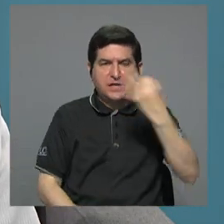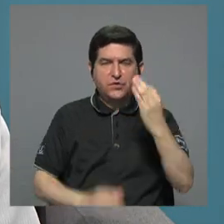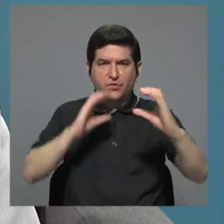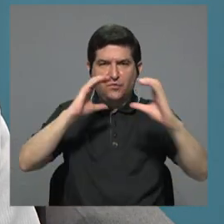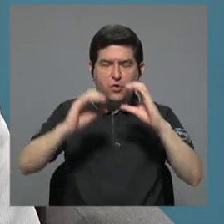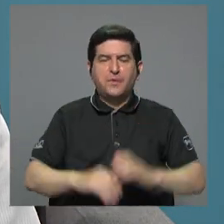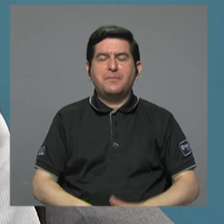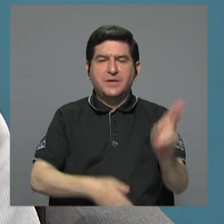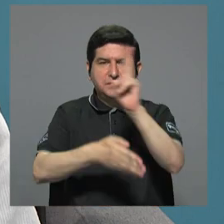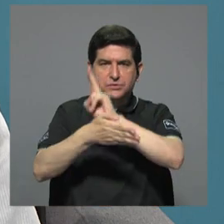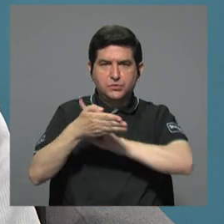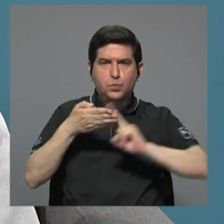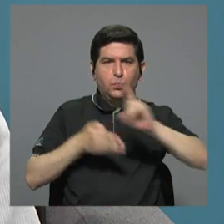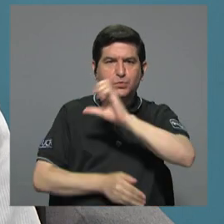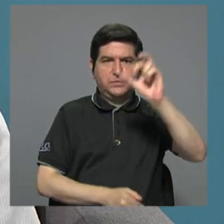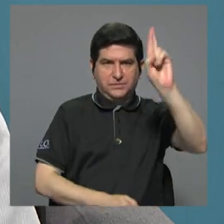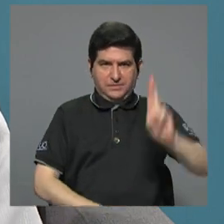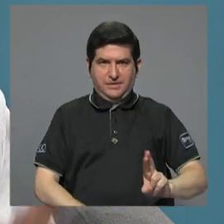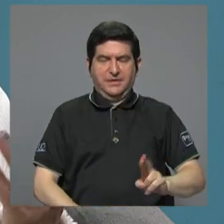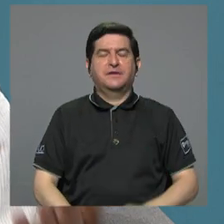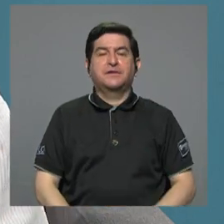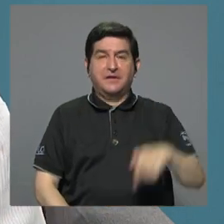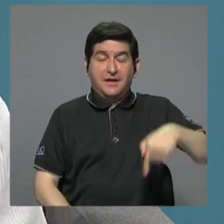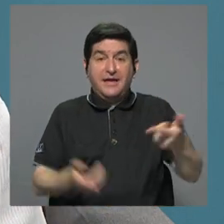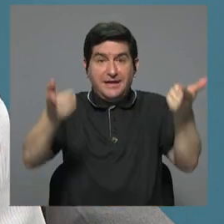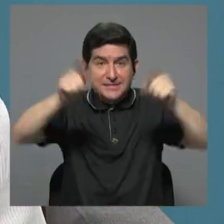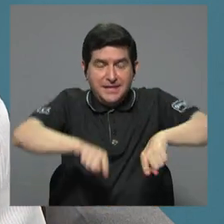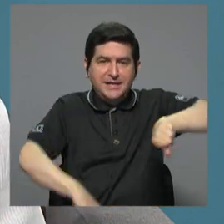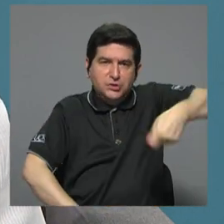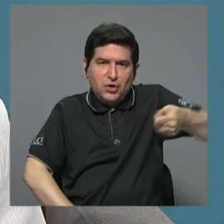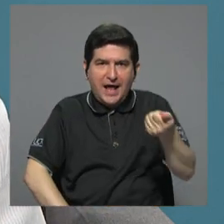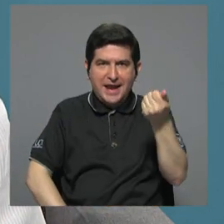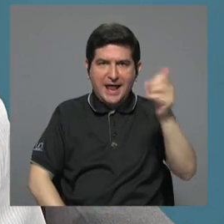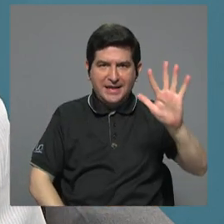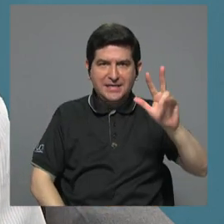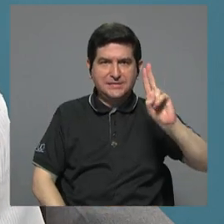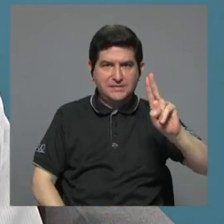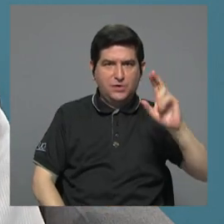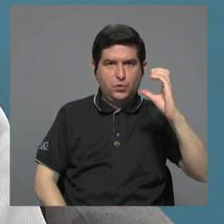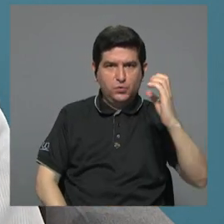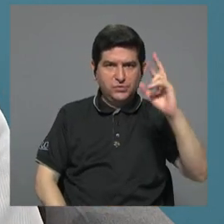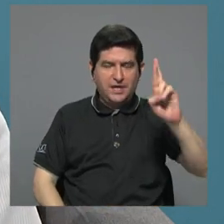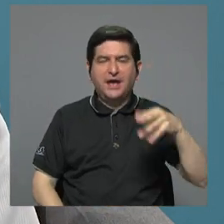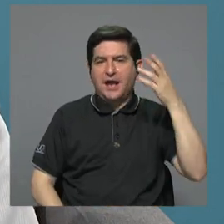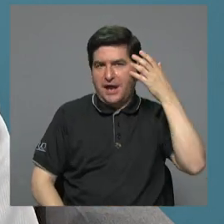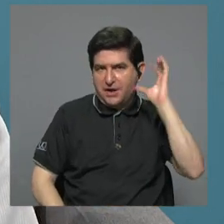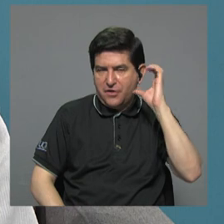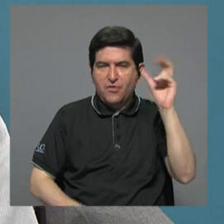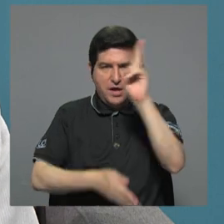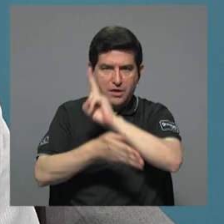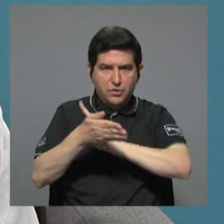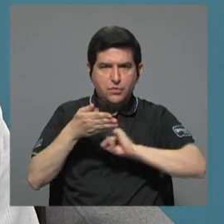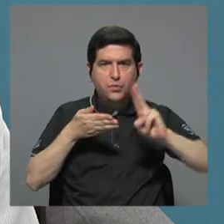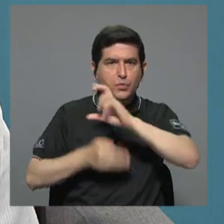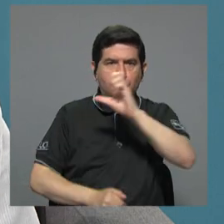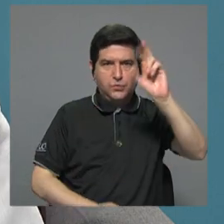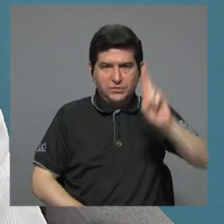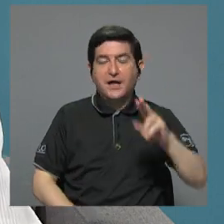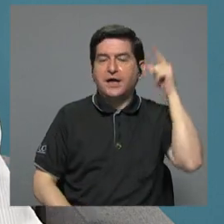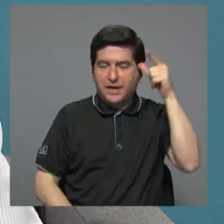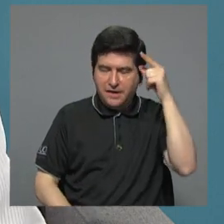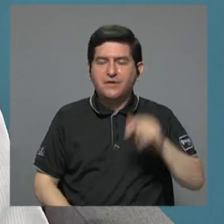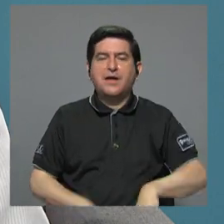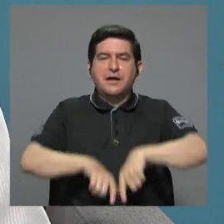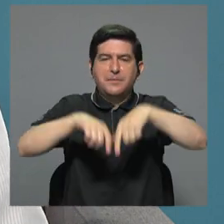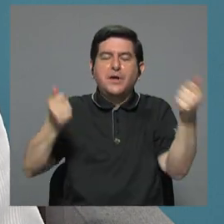comunicación de la Universidad de Costa Rica, en este caso Canal 15 UCR, las radioemisoras de la Universidad de Costa Rica, por supuesto,